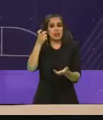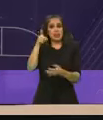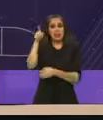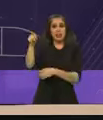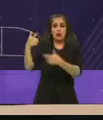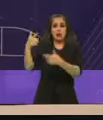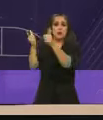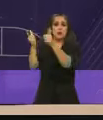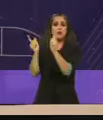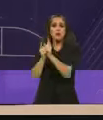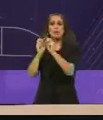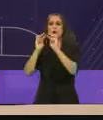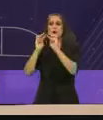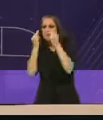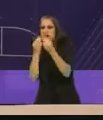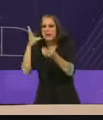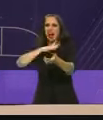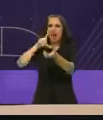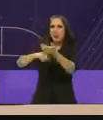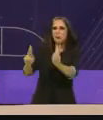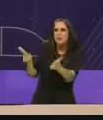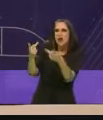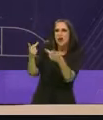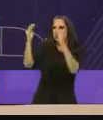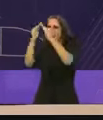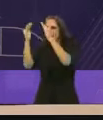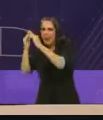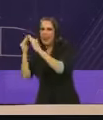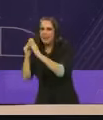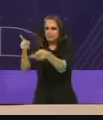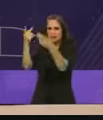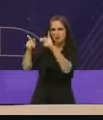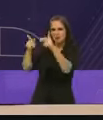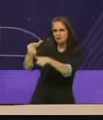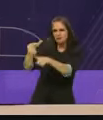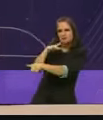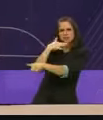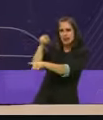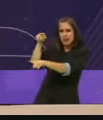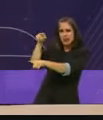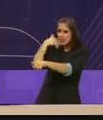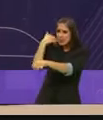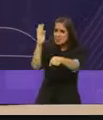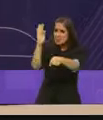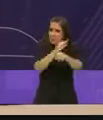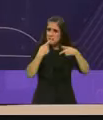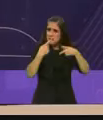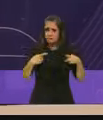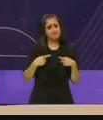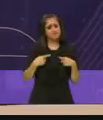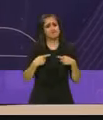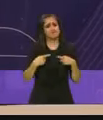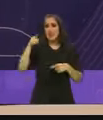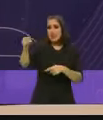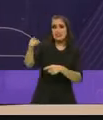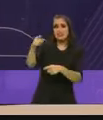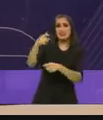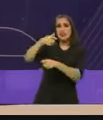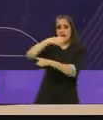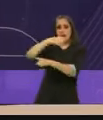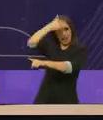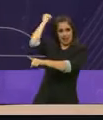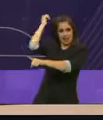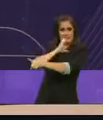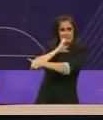cártel inmobiliario, querernos hablar de bienestar. Tres partidos de corrupción en un solo candidato.